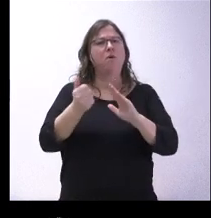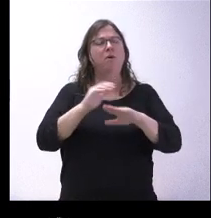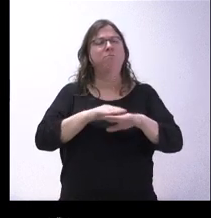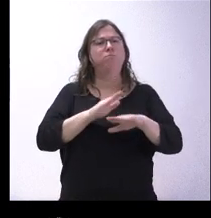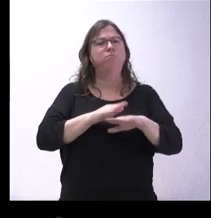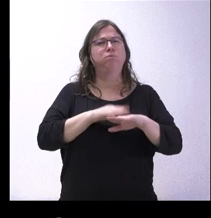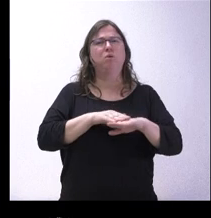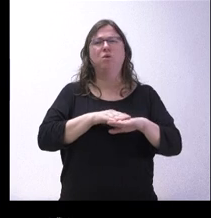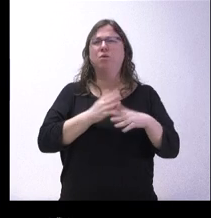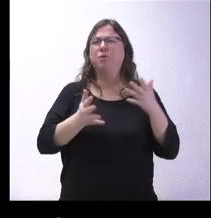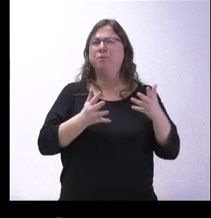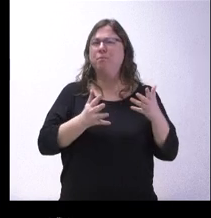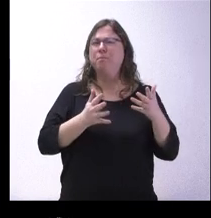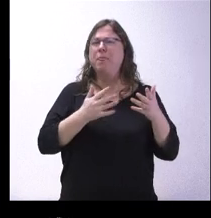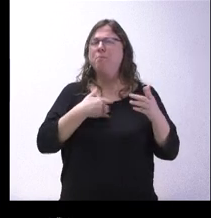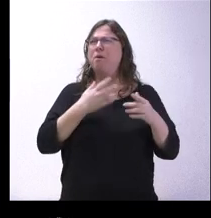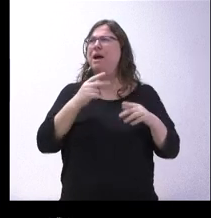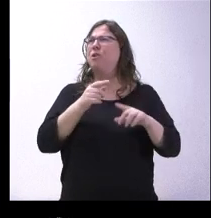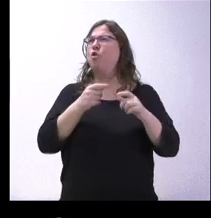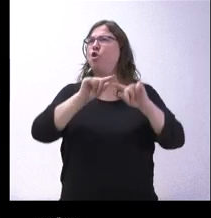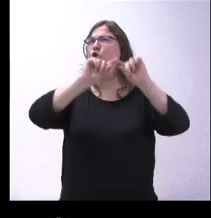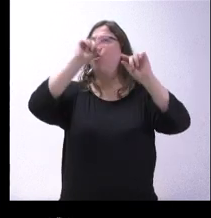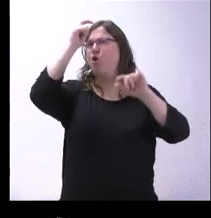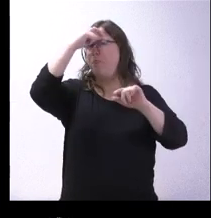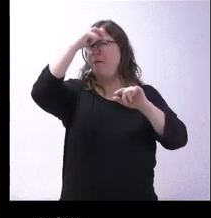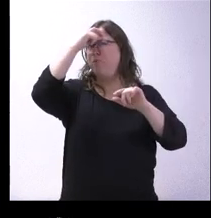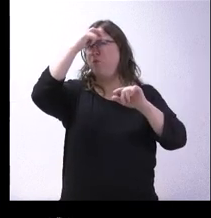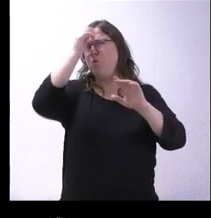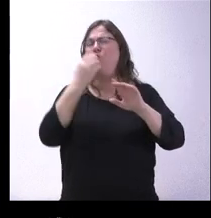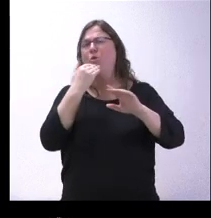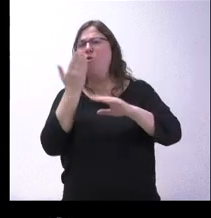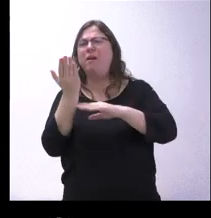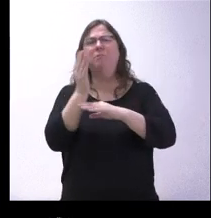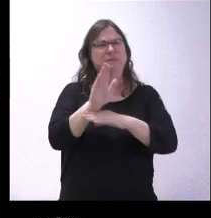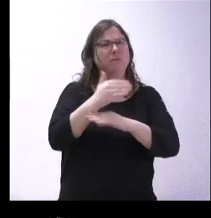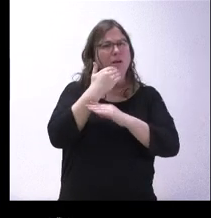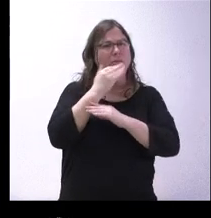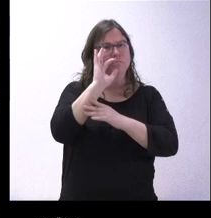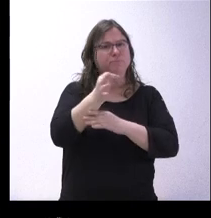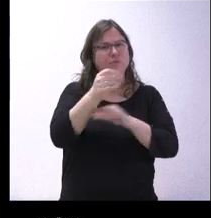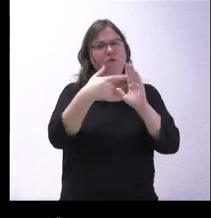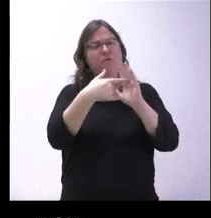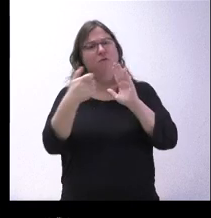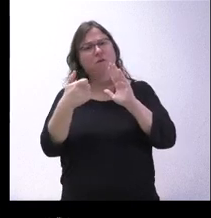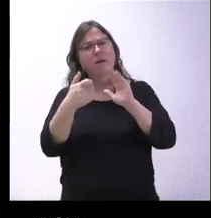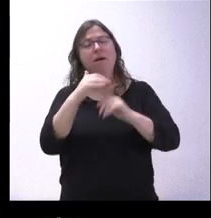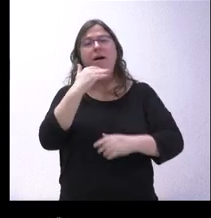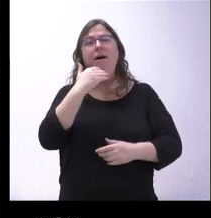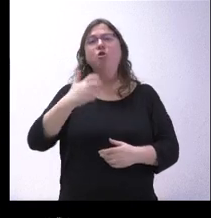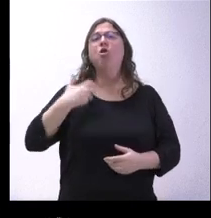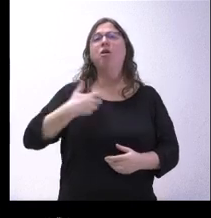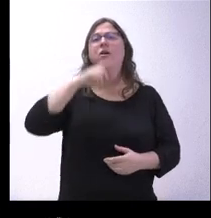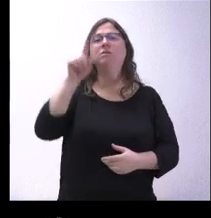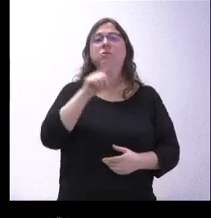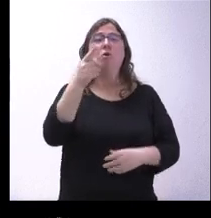representación o algo así, en calidad de representación. No sé si eso también han recibido alguna queja, si